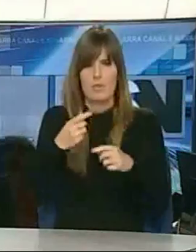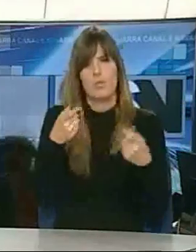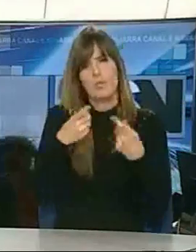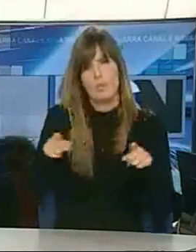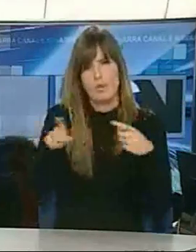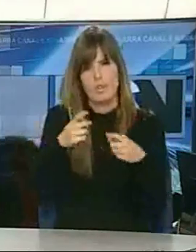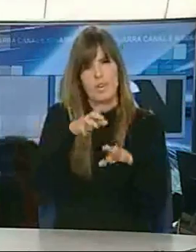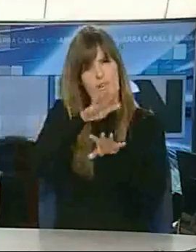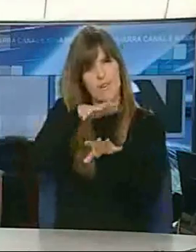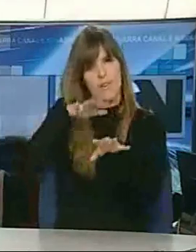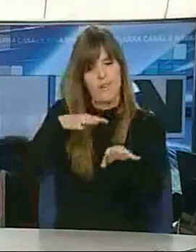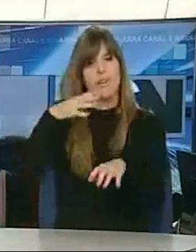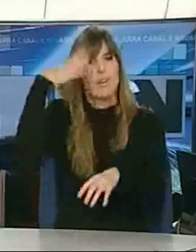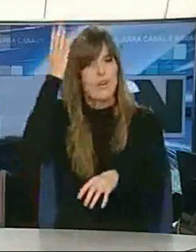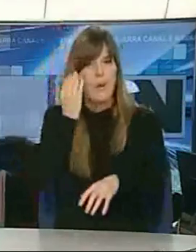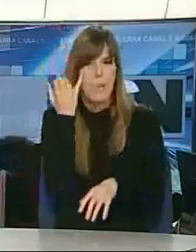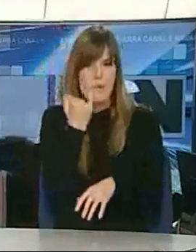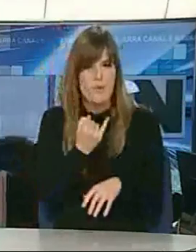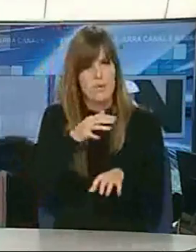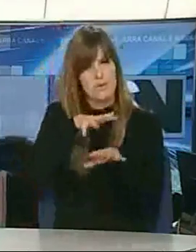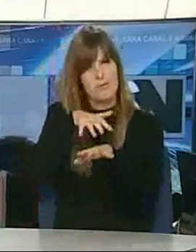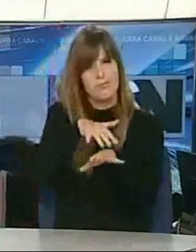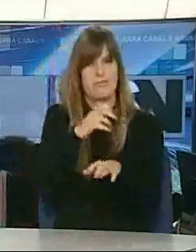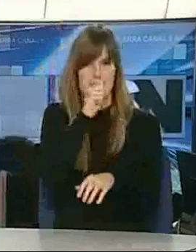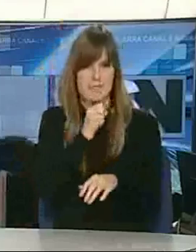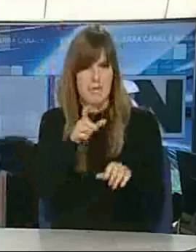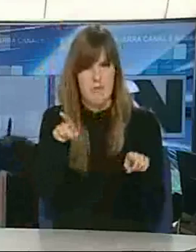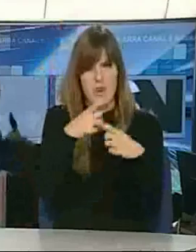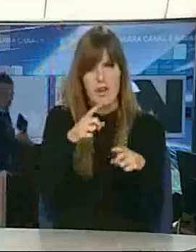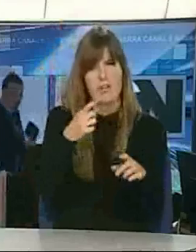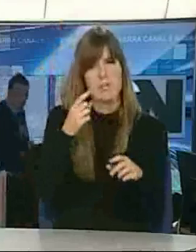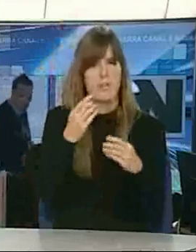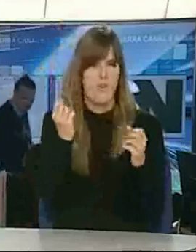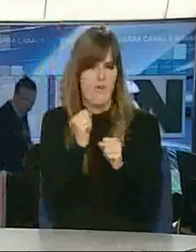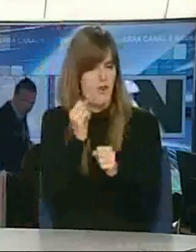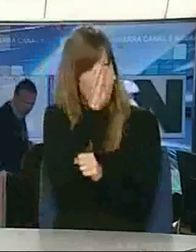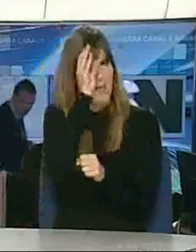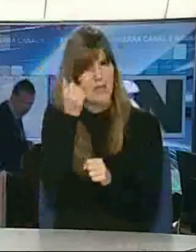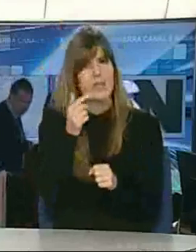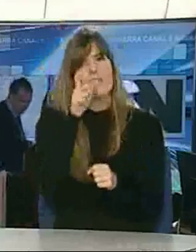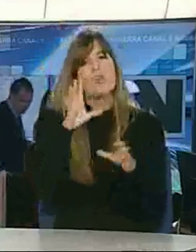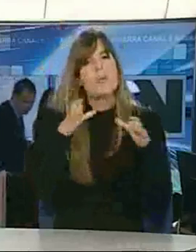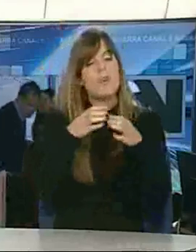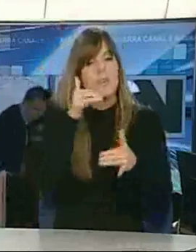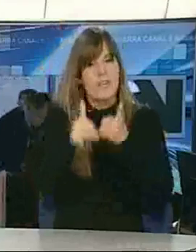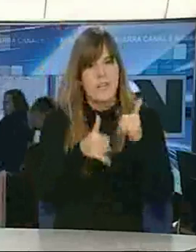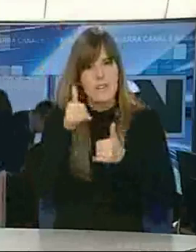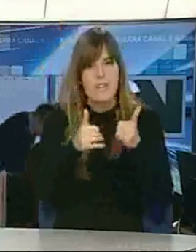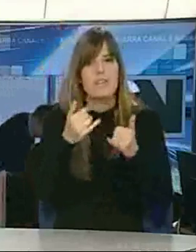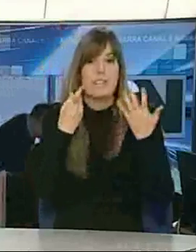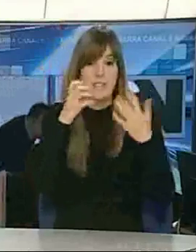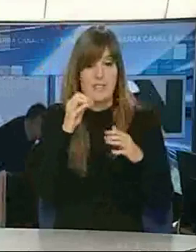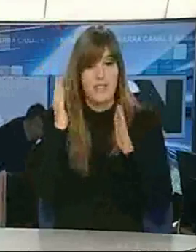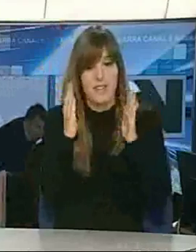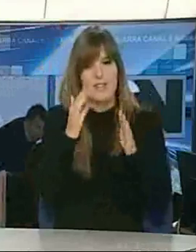por la familia de los pitufos que no dudaban en cantar y bailar para olvidarse del frío. Los deportistas del Tour de Zumbilla de los 60